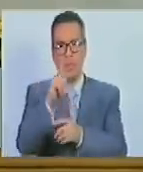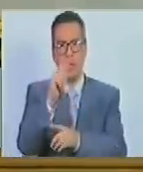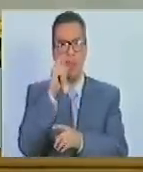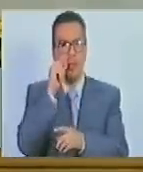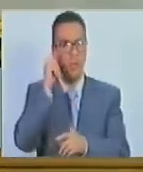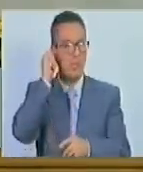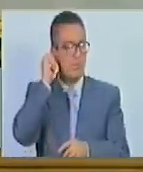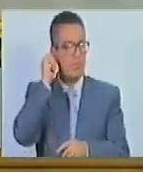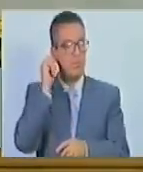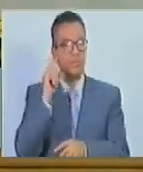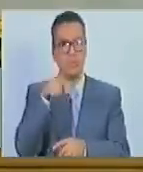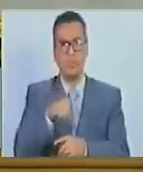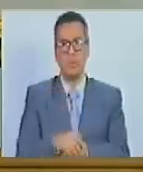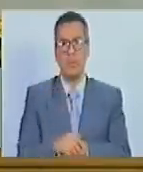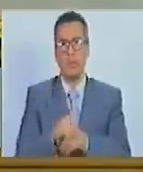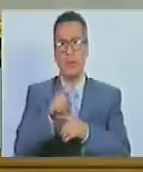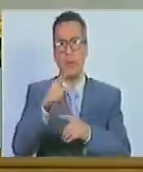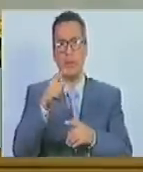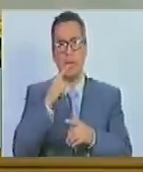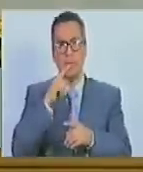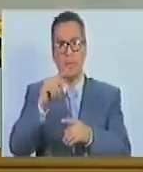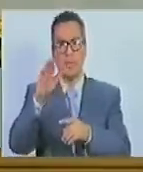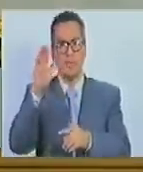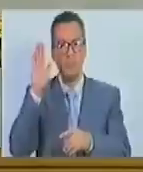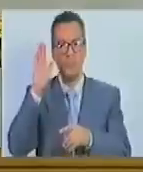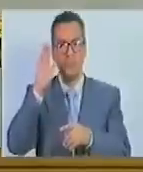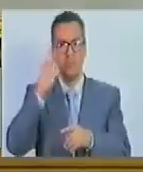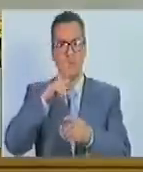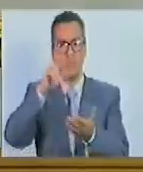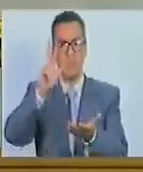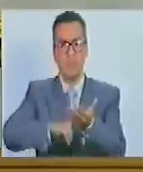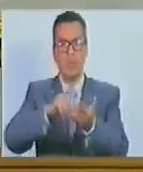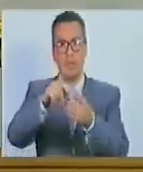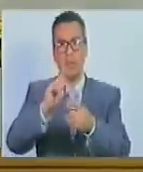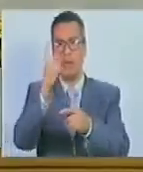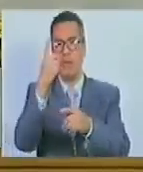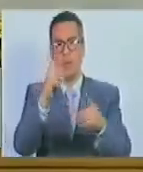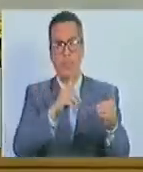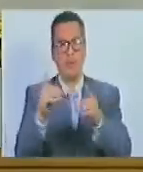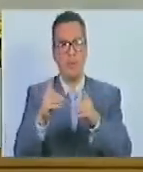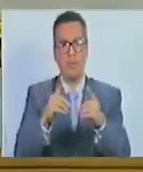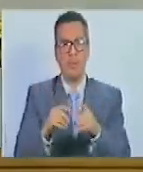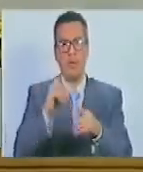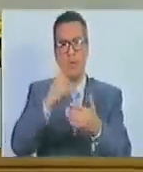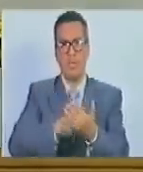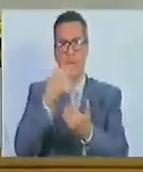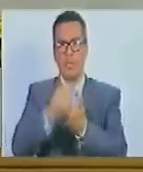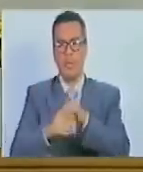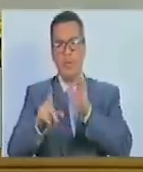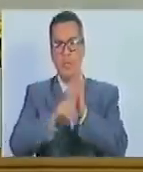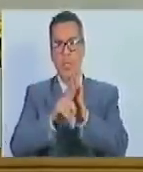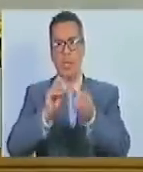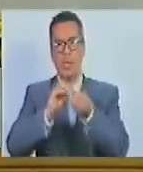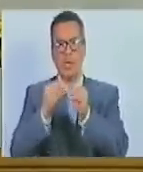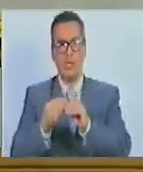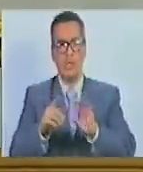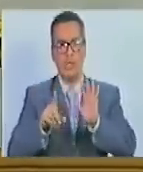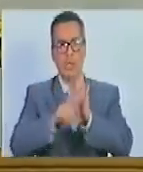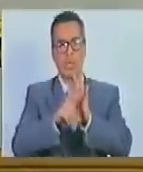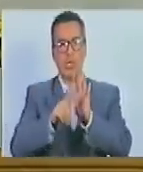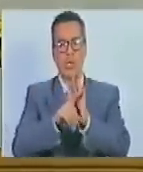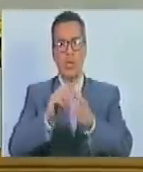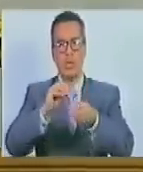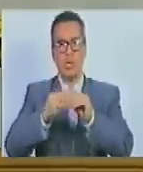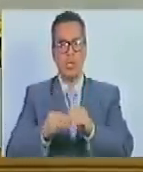diputadas y los honorables diputados que estén a favor de aprobar en primera discusión el proyecto de ley de reforma de decreto